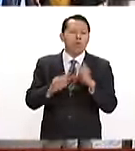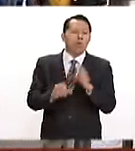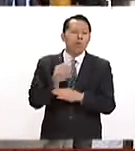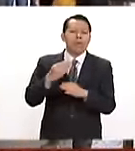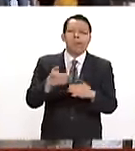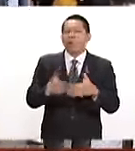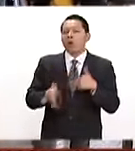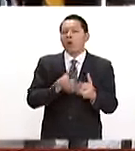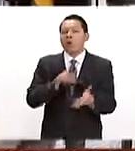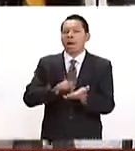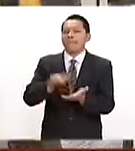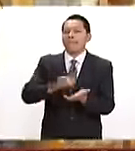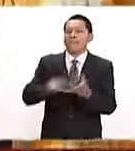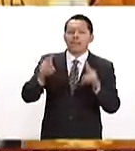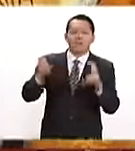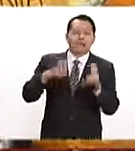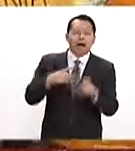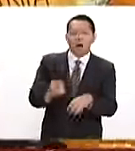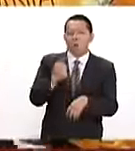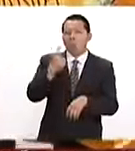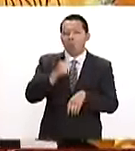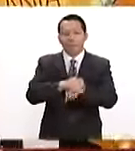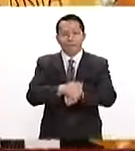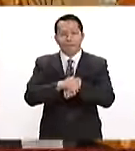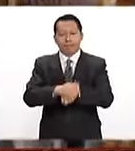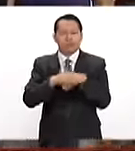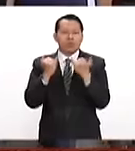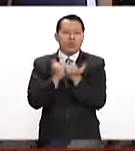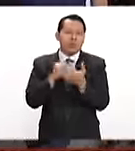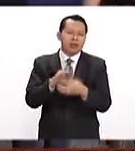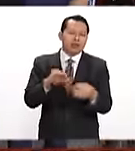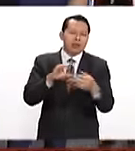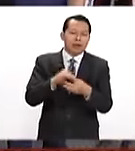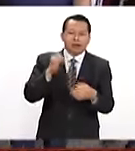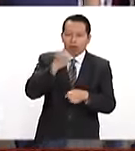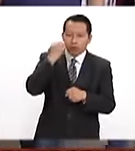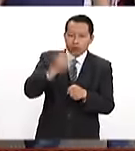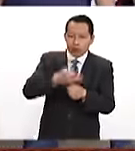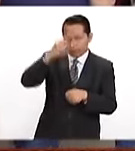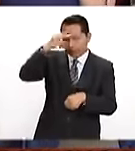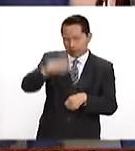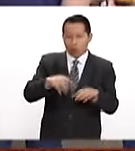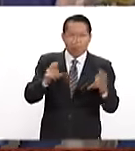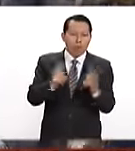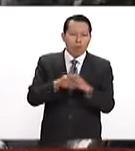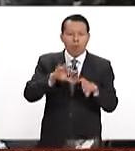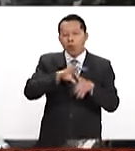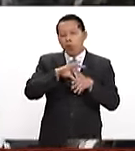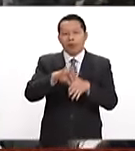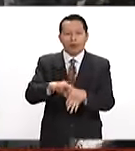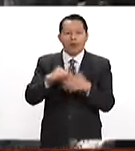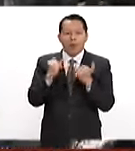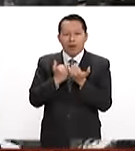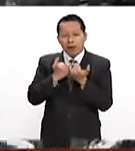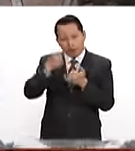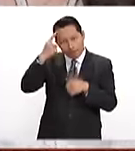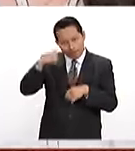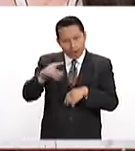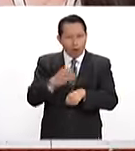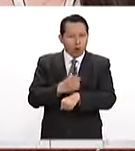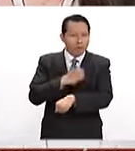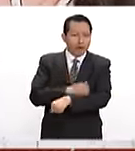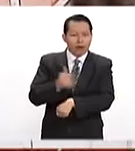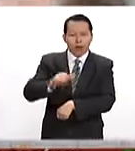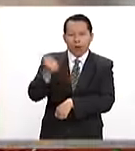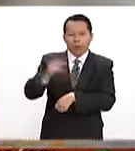de apoyo denominado Un Amigo, mismo que contempla a los estudiantes de México como guías y referentes para sus compañeros